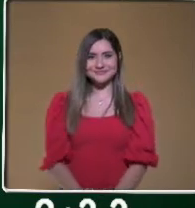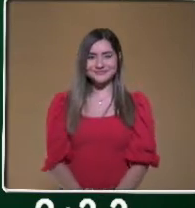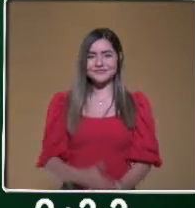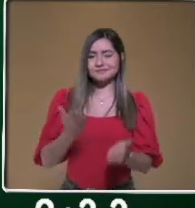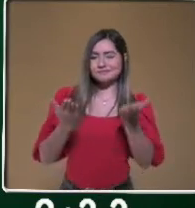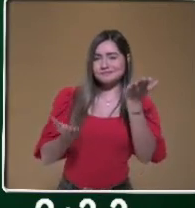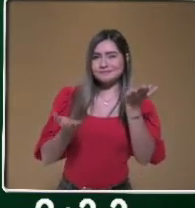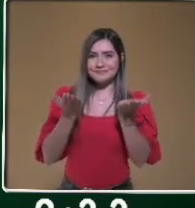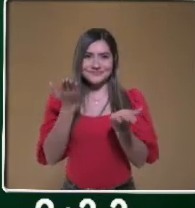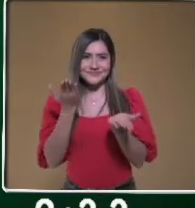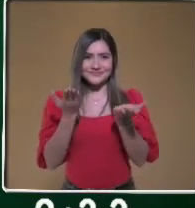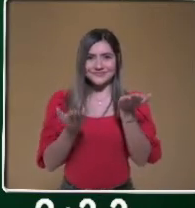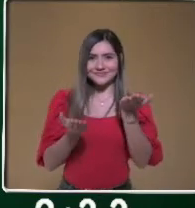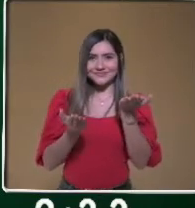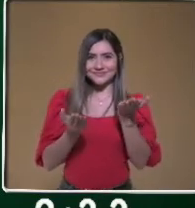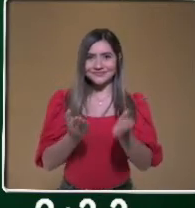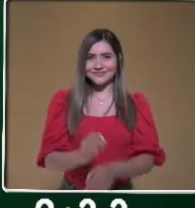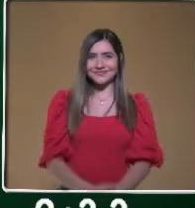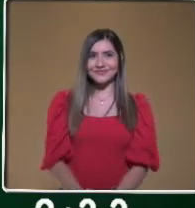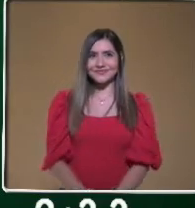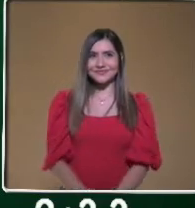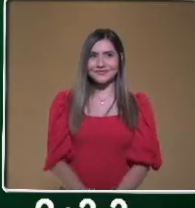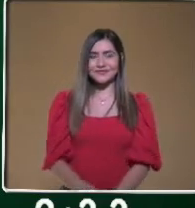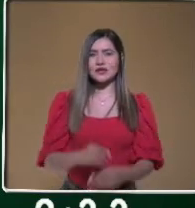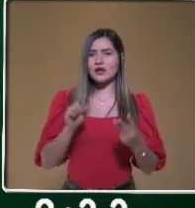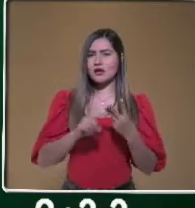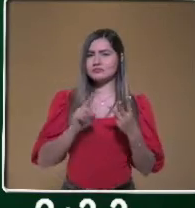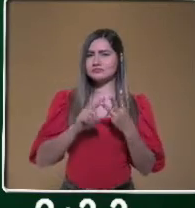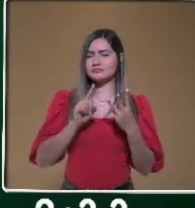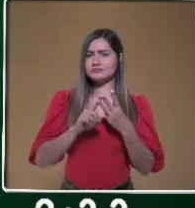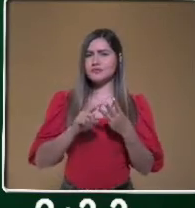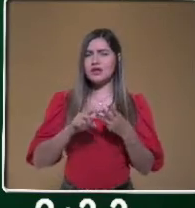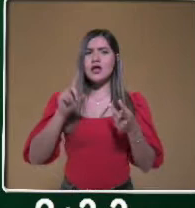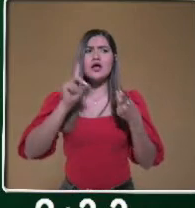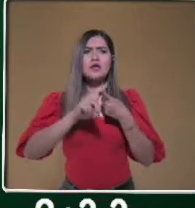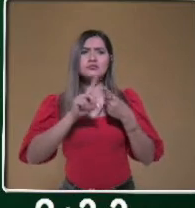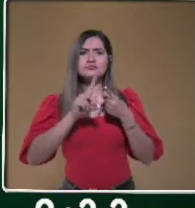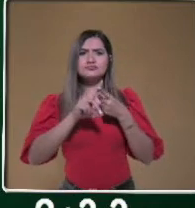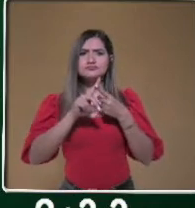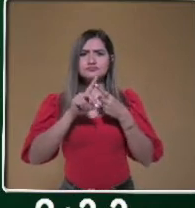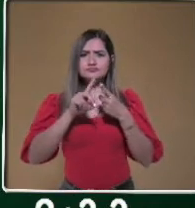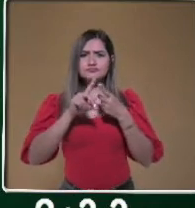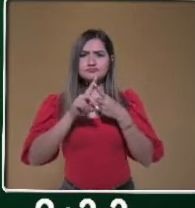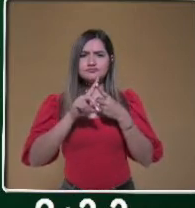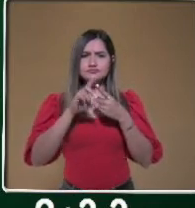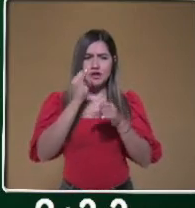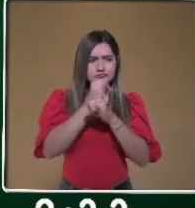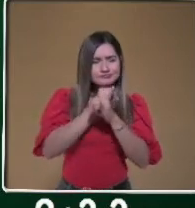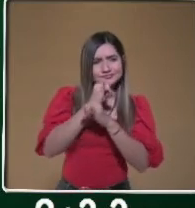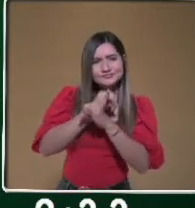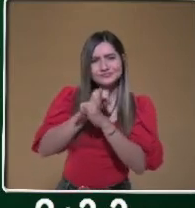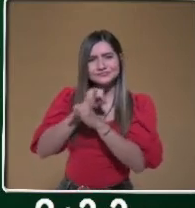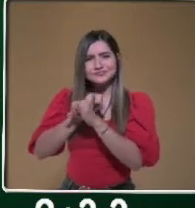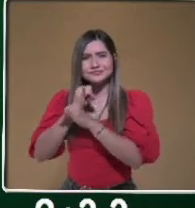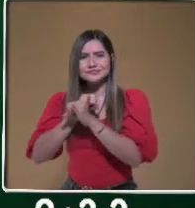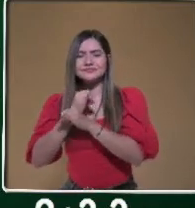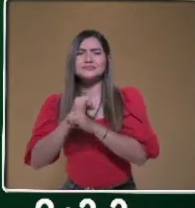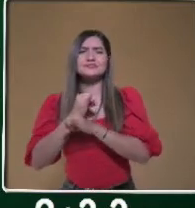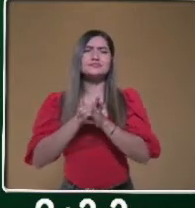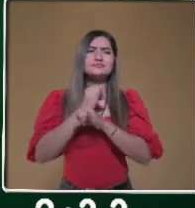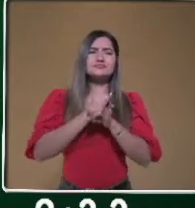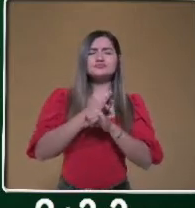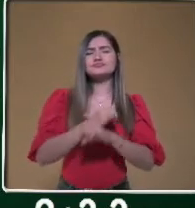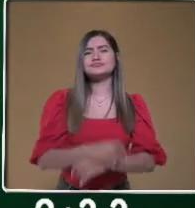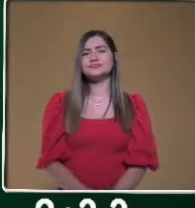razonables son? ¿Dónde me brindan esa información? Y por último, pues qué